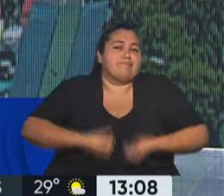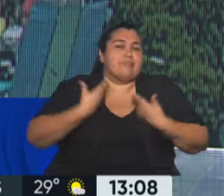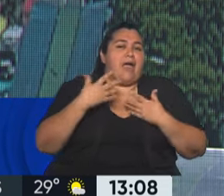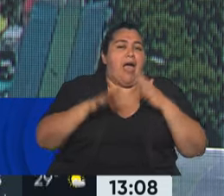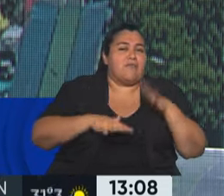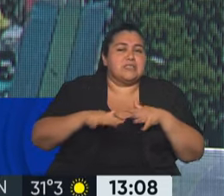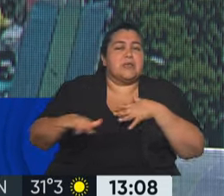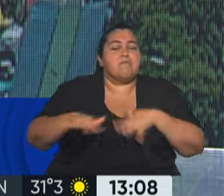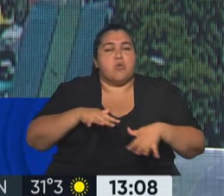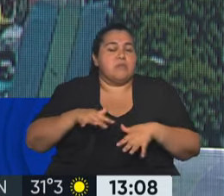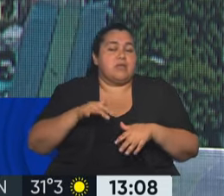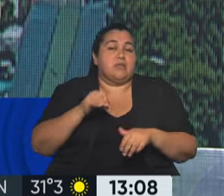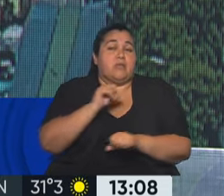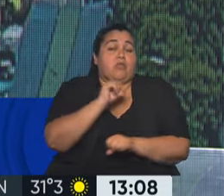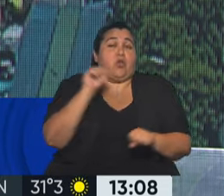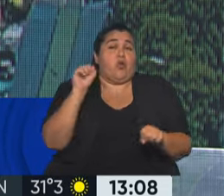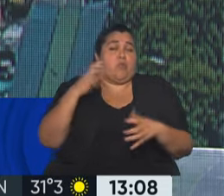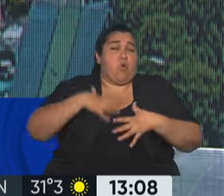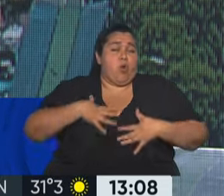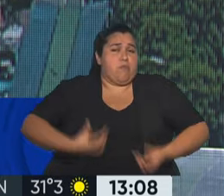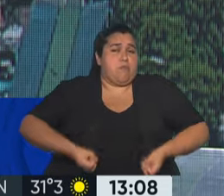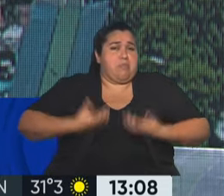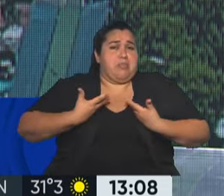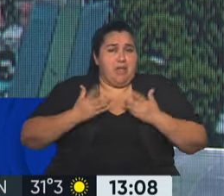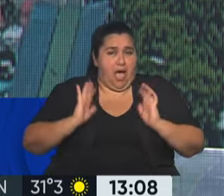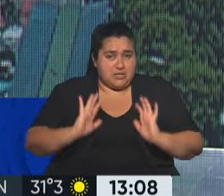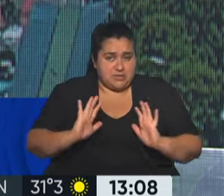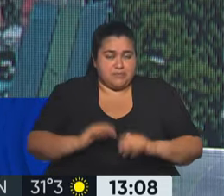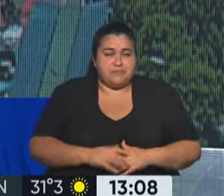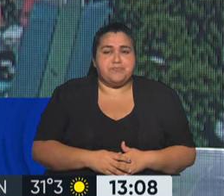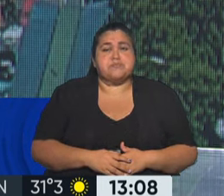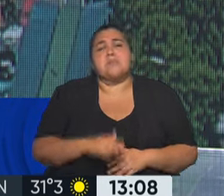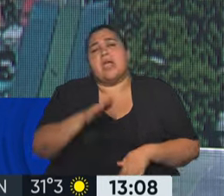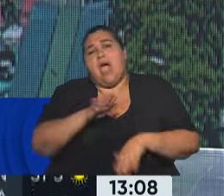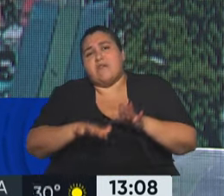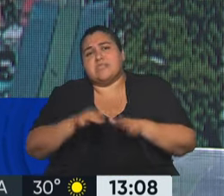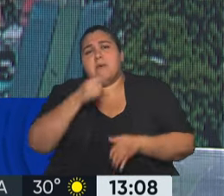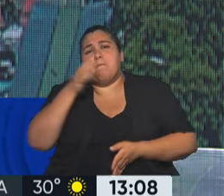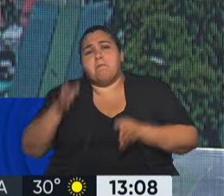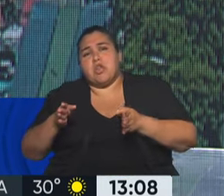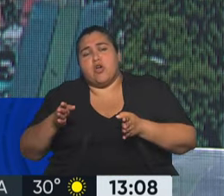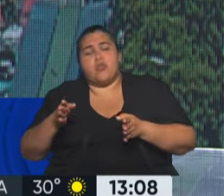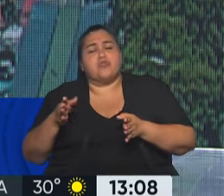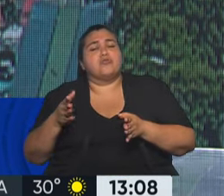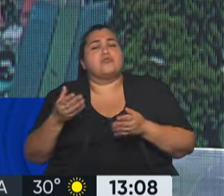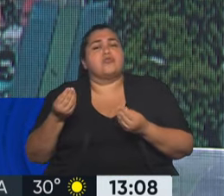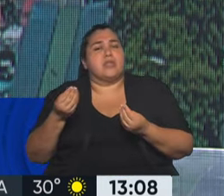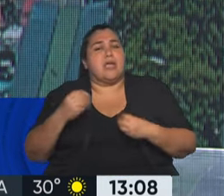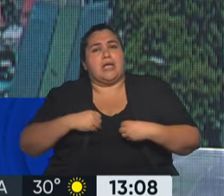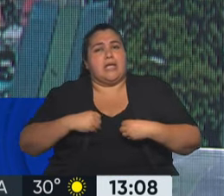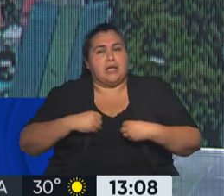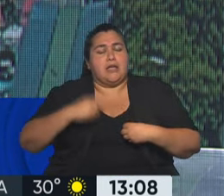con movimientos bruscos involuntarios del cuerpo, también con periodos de ausencia y